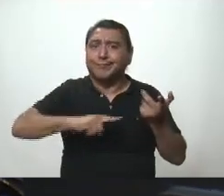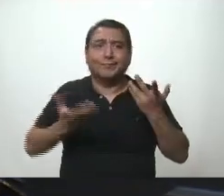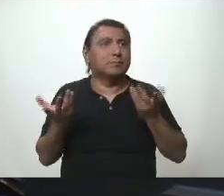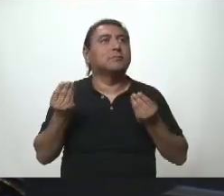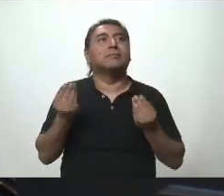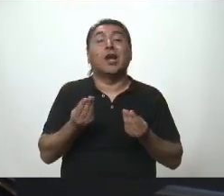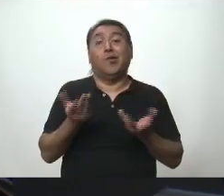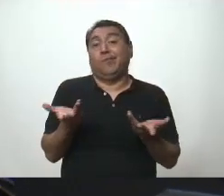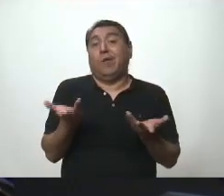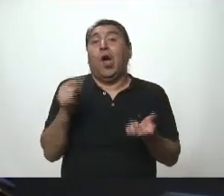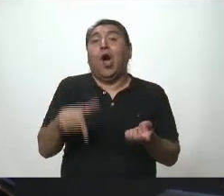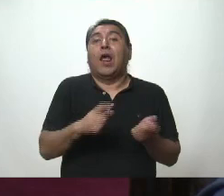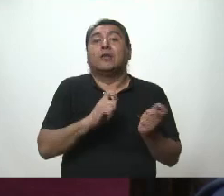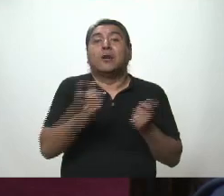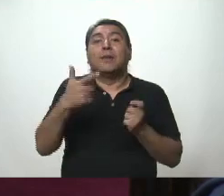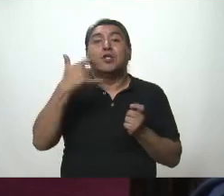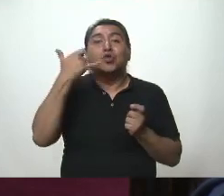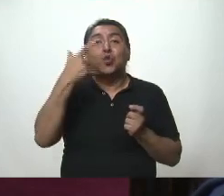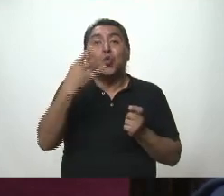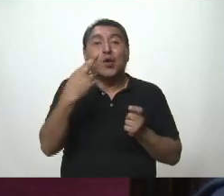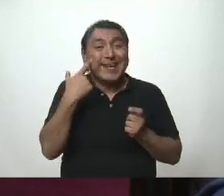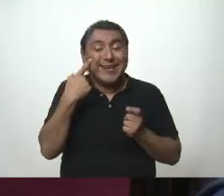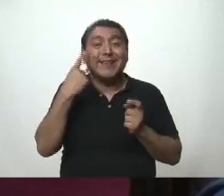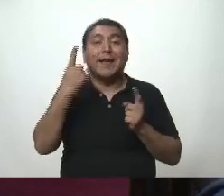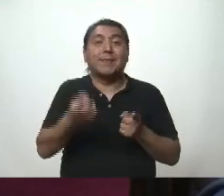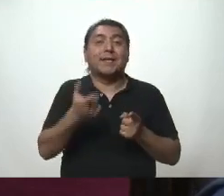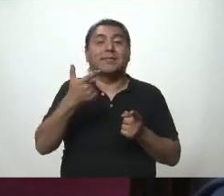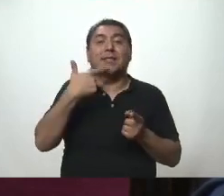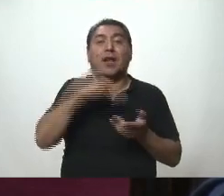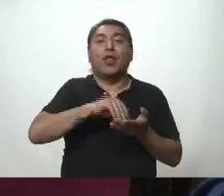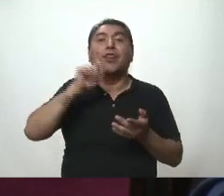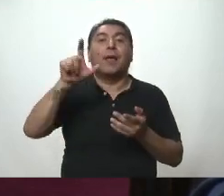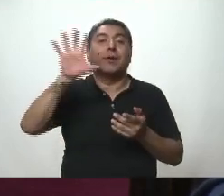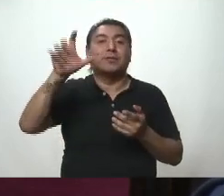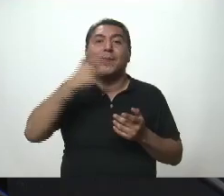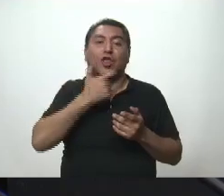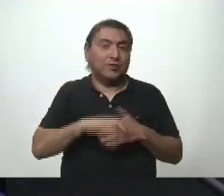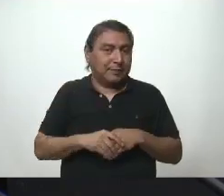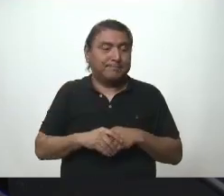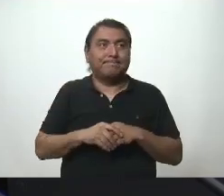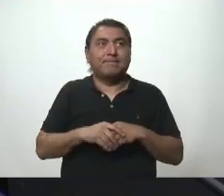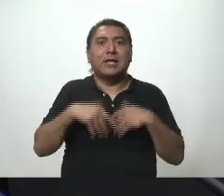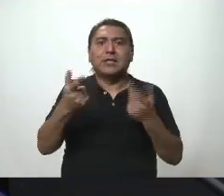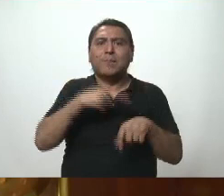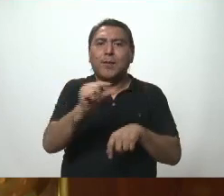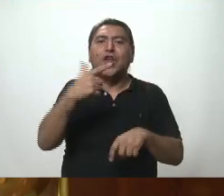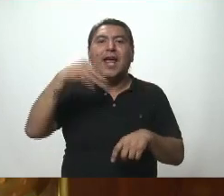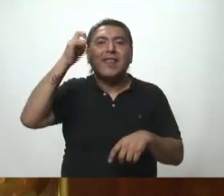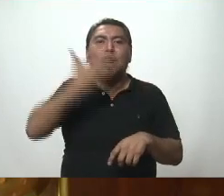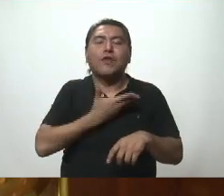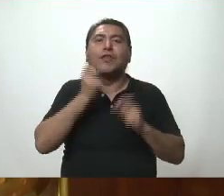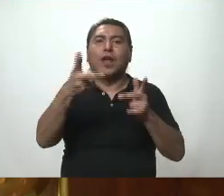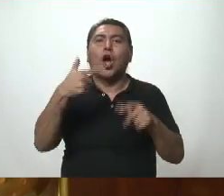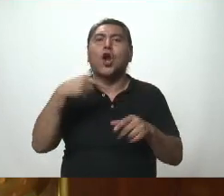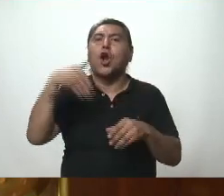Bueno, ahora le pasa a Yuri y al senador por Mendoza. Y en ese momento Naydeno dijo que una vez que no votó, no